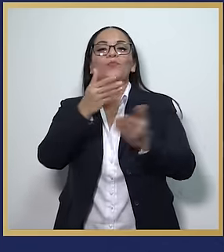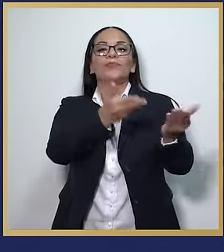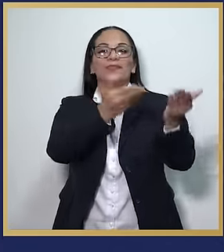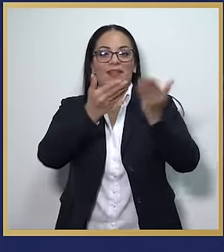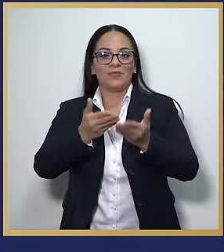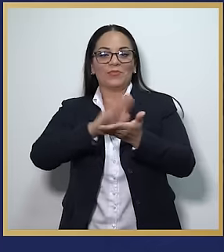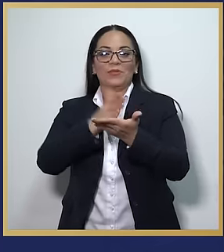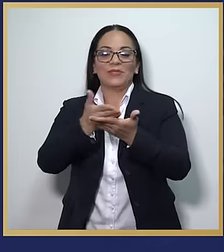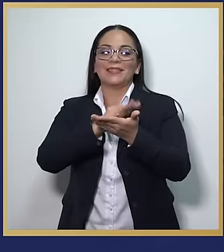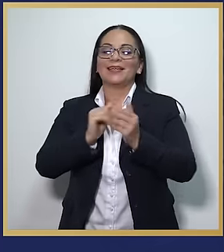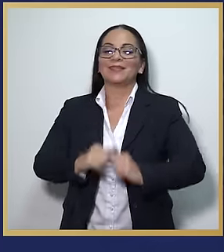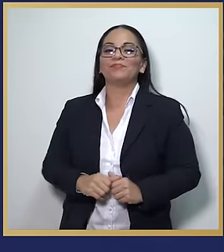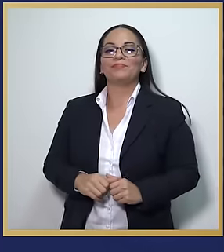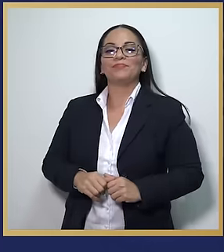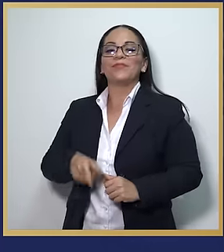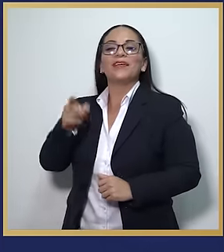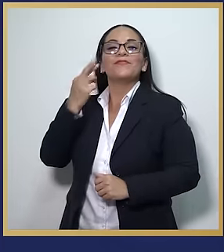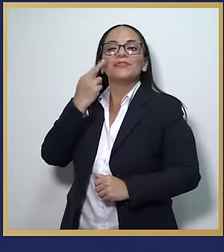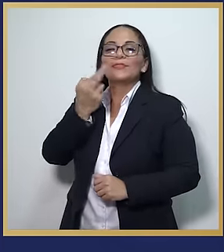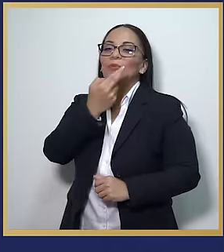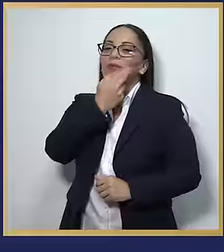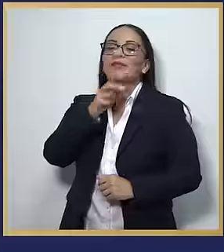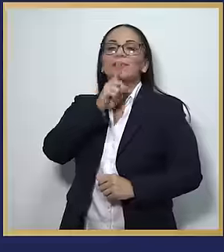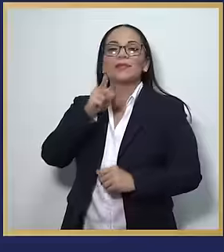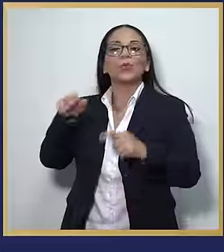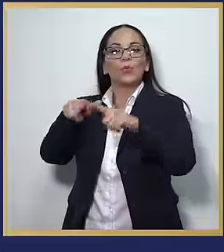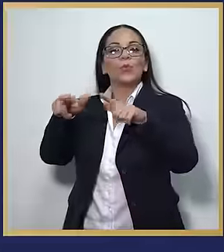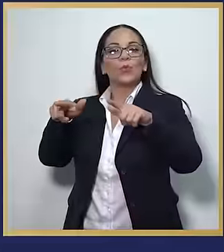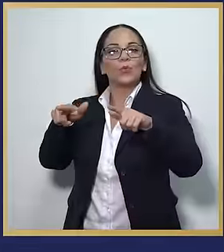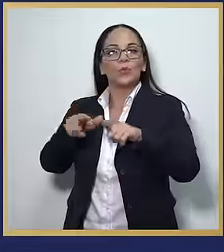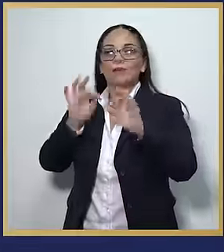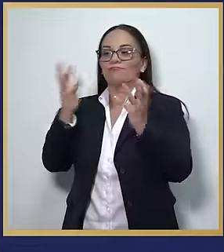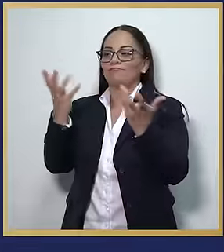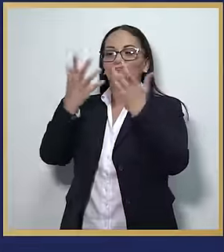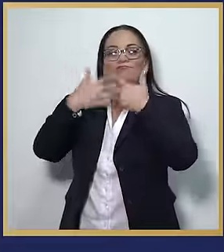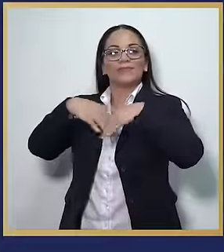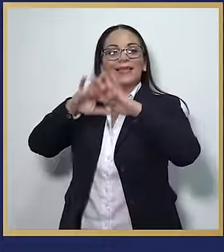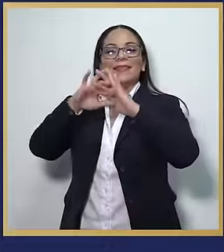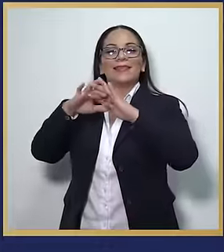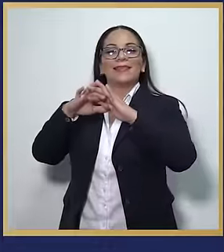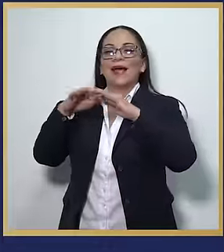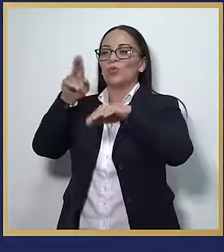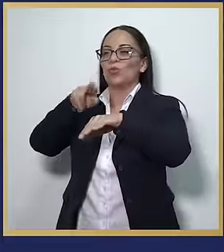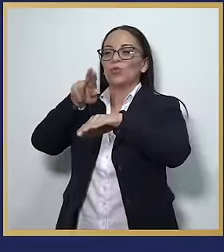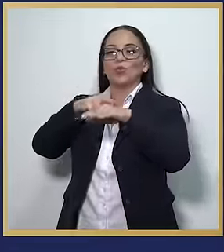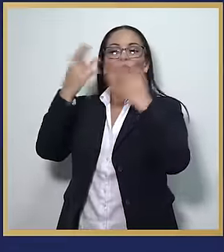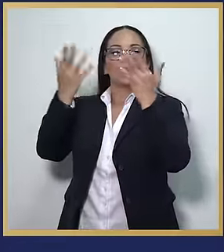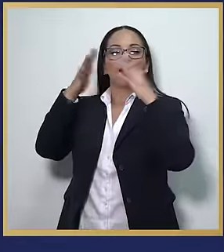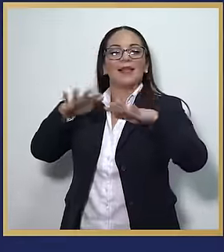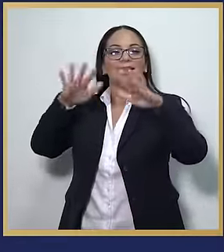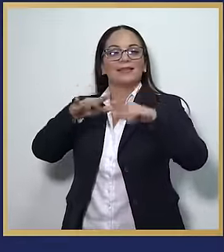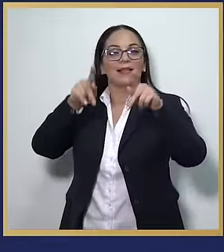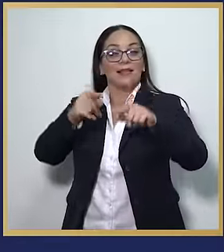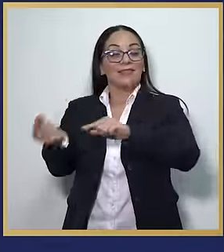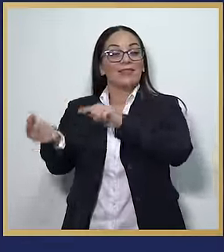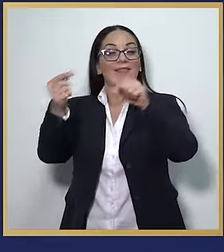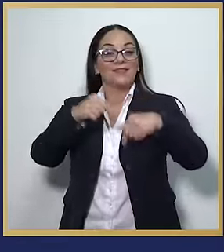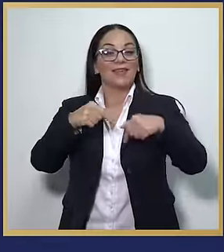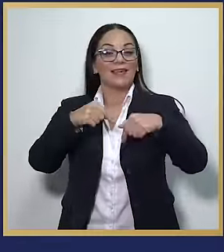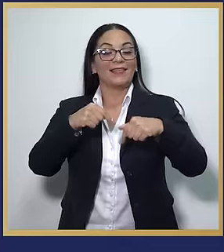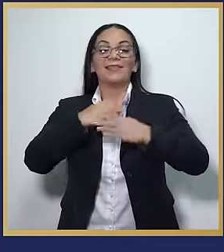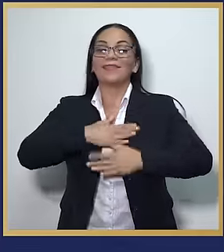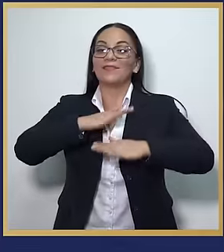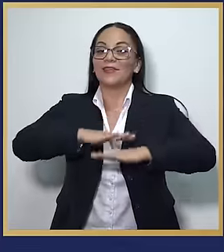traemos a la cocina. El restaurante es un lugar que está inmerso en la naturaleza y buscamos que la gente venga y se relaje,